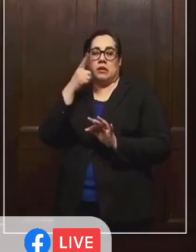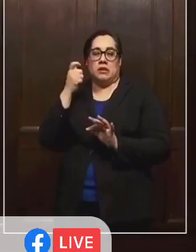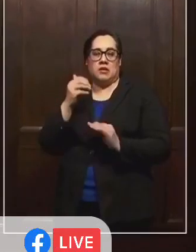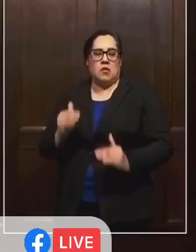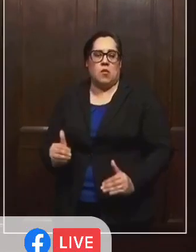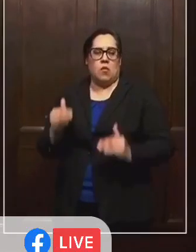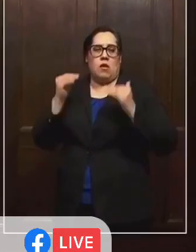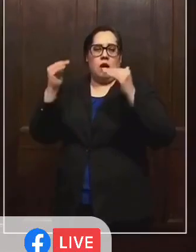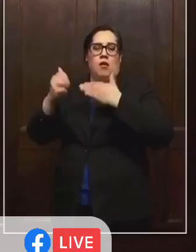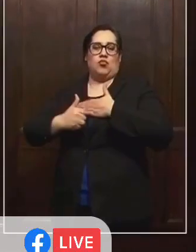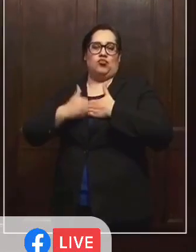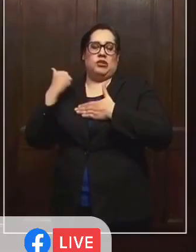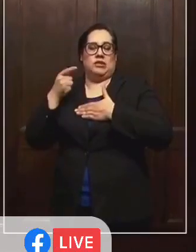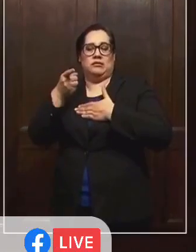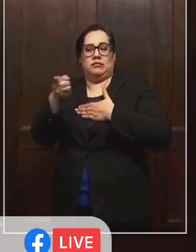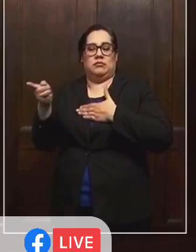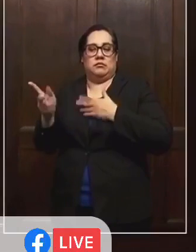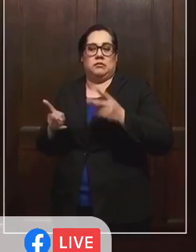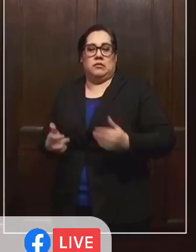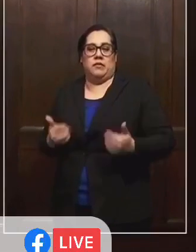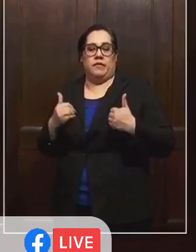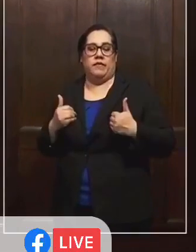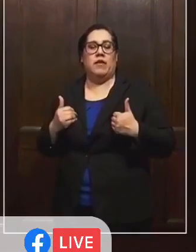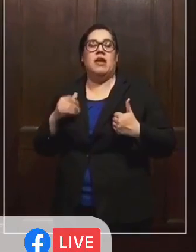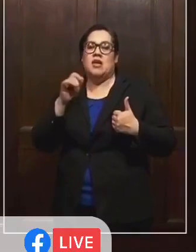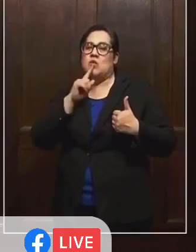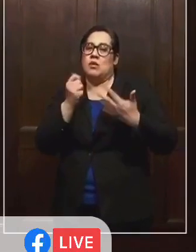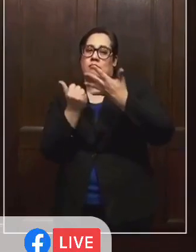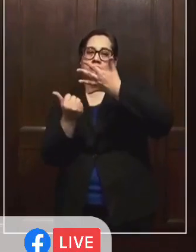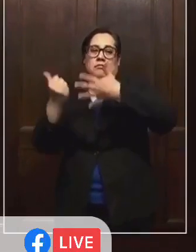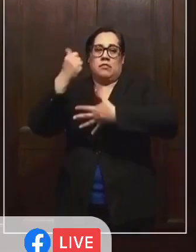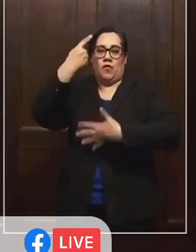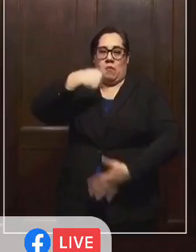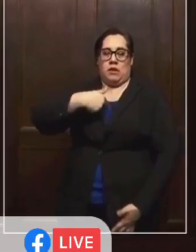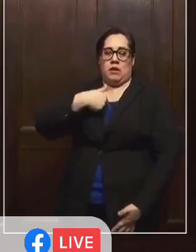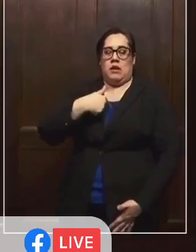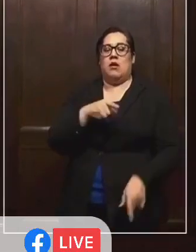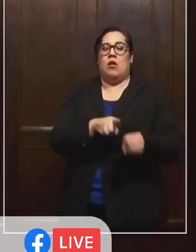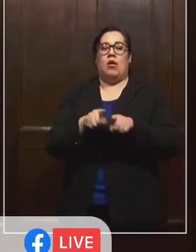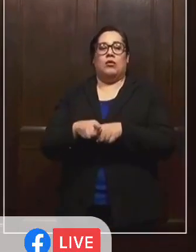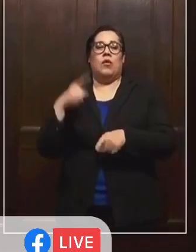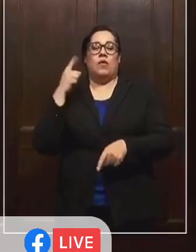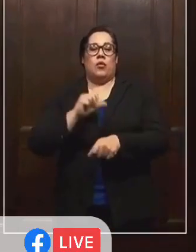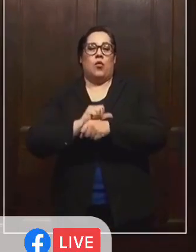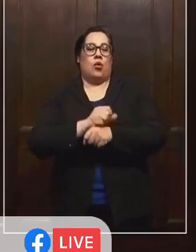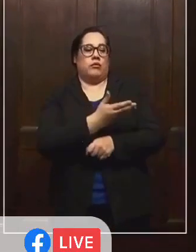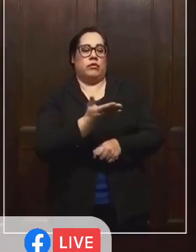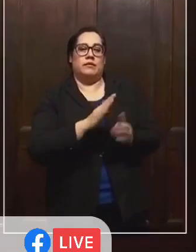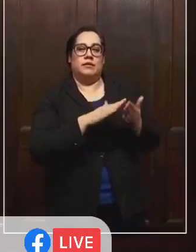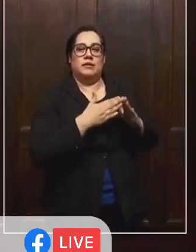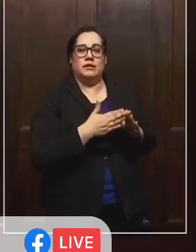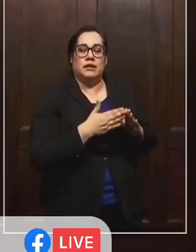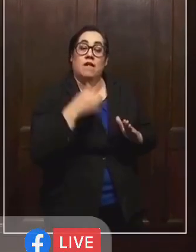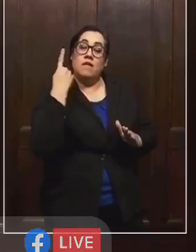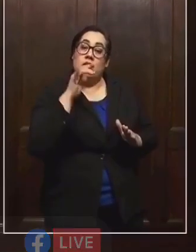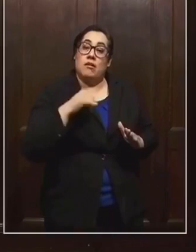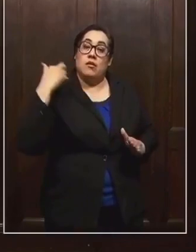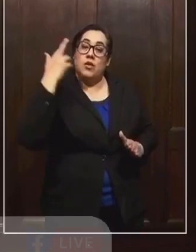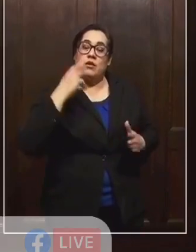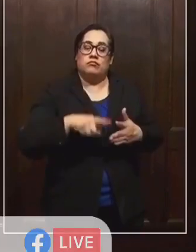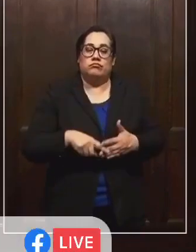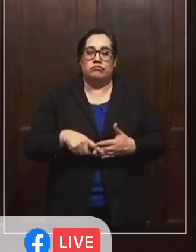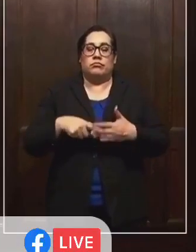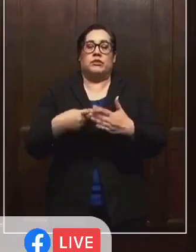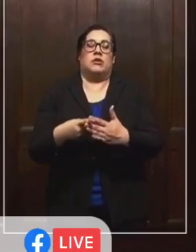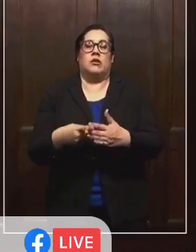riesgo que tienen sus residentes. Y es una prioridad para mí y el trabajo de la ciudad. Por eso lanzamos